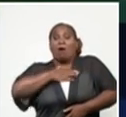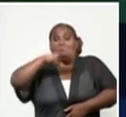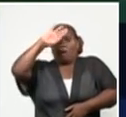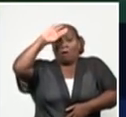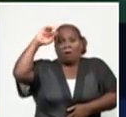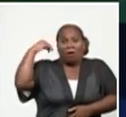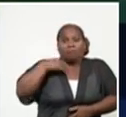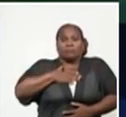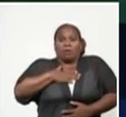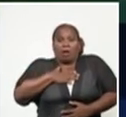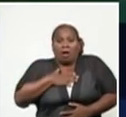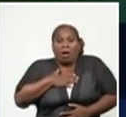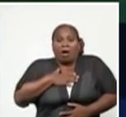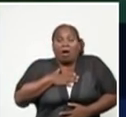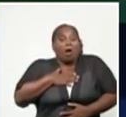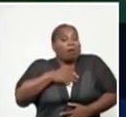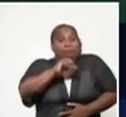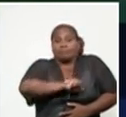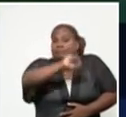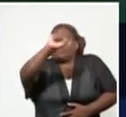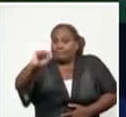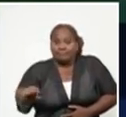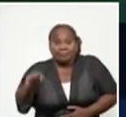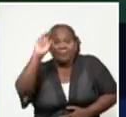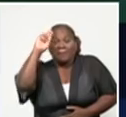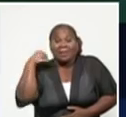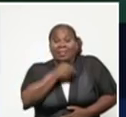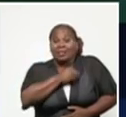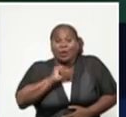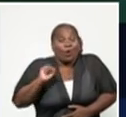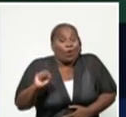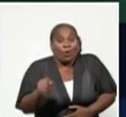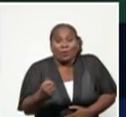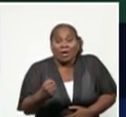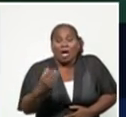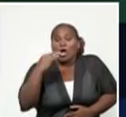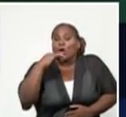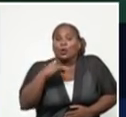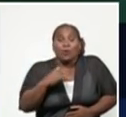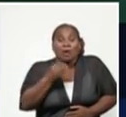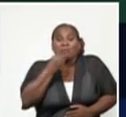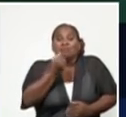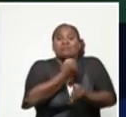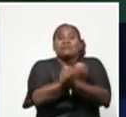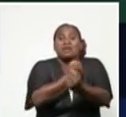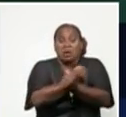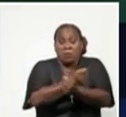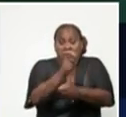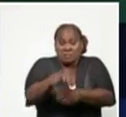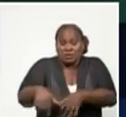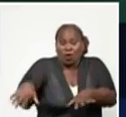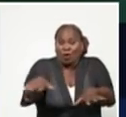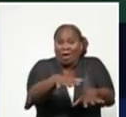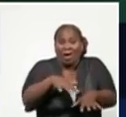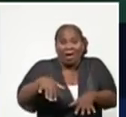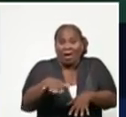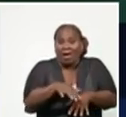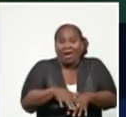respiratorios. Fíjense, no solo es por el riesgo que usted pone a las personas que lo rodean, es que todo lo que hemos logrado